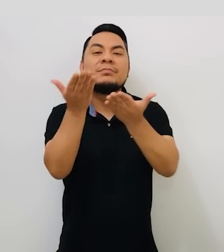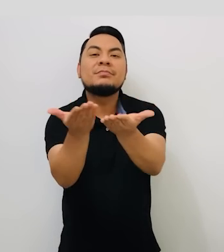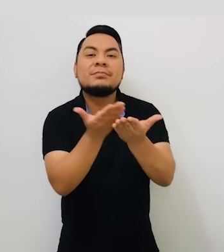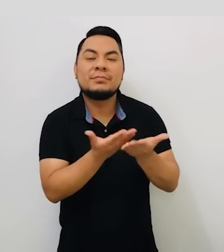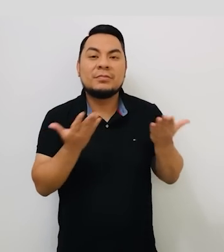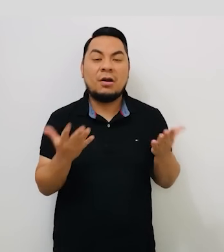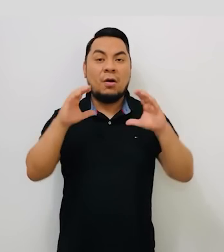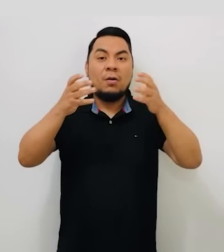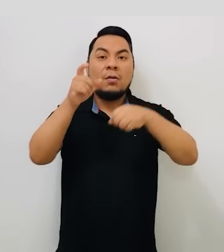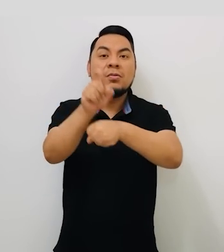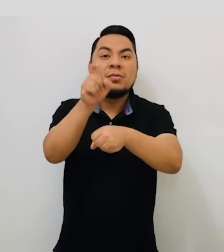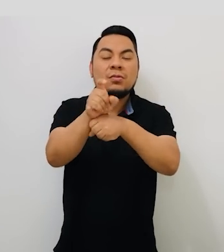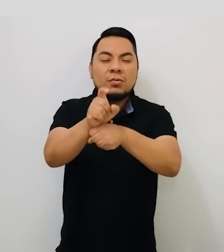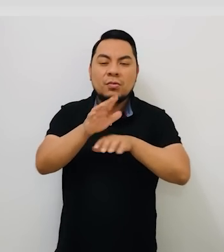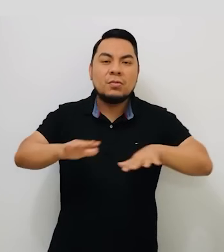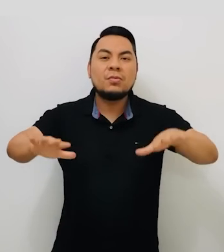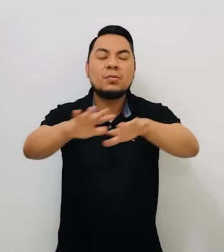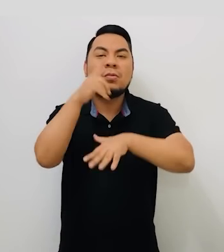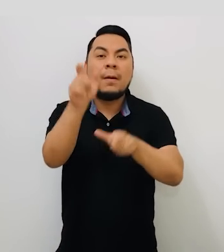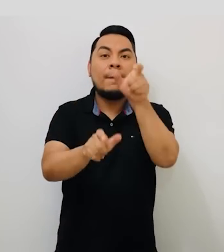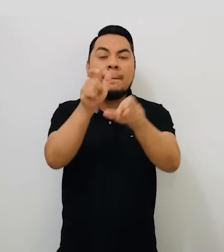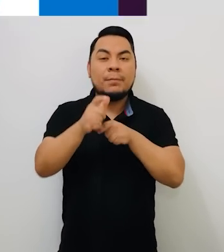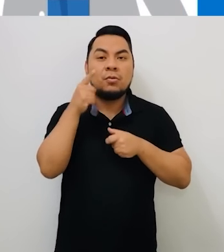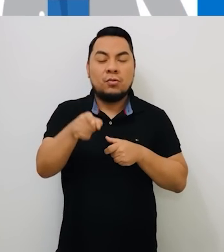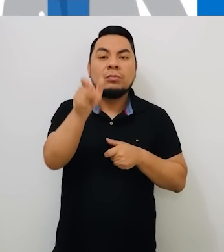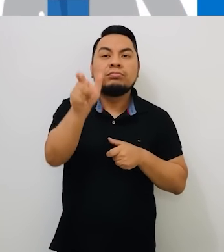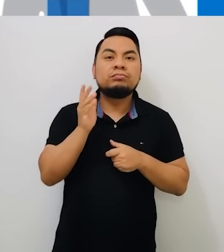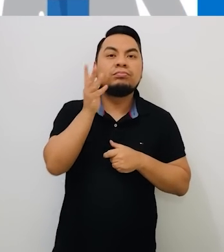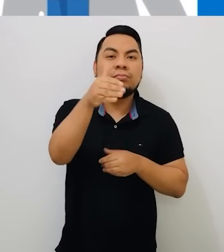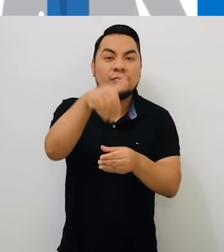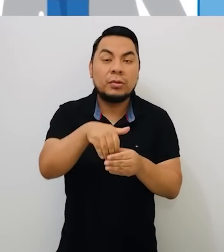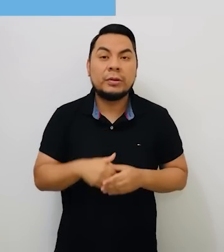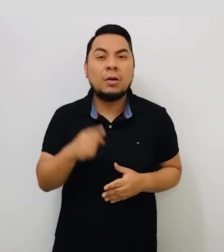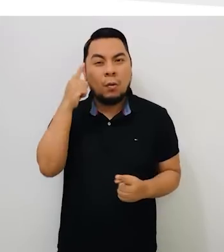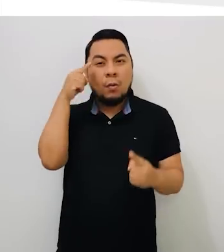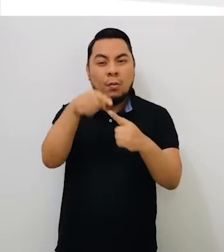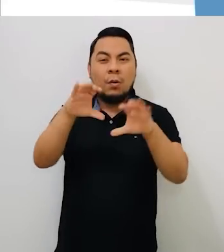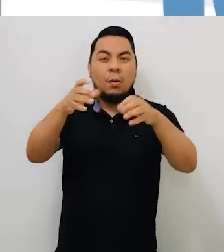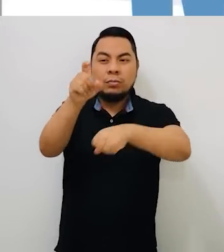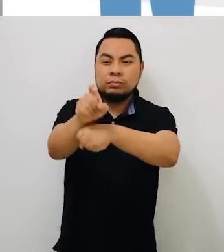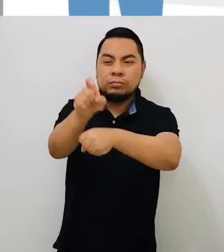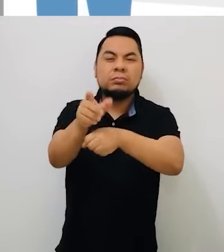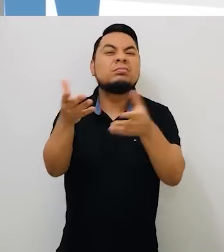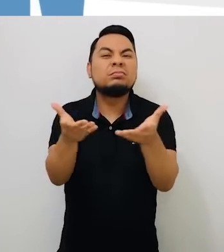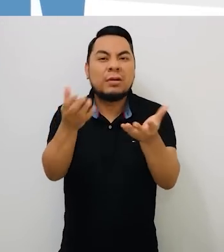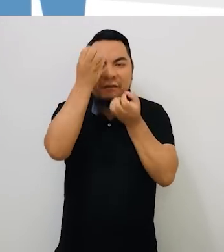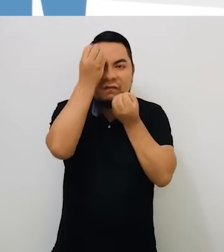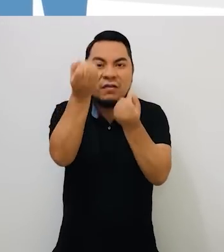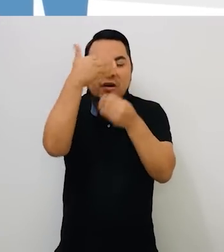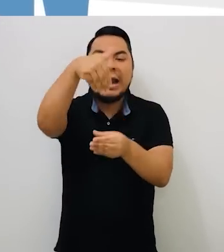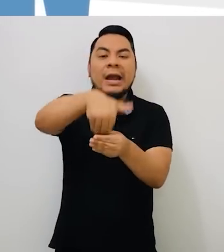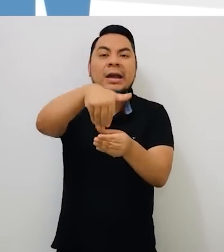Te damos la bienvenida al curso virtual de capacitación para electoras y electores. El objetivo del curso